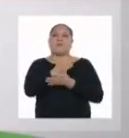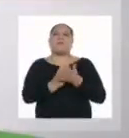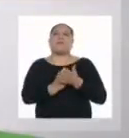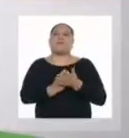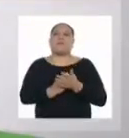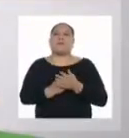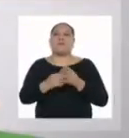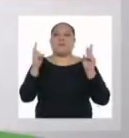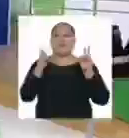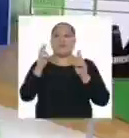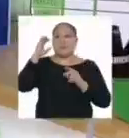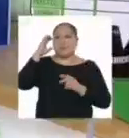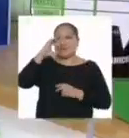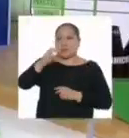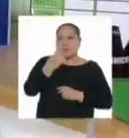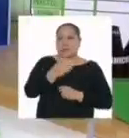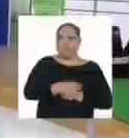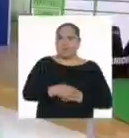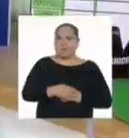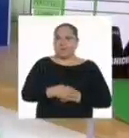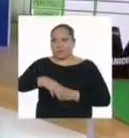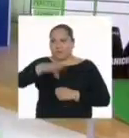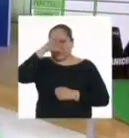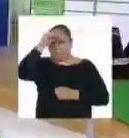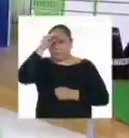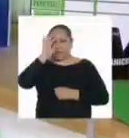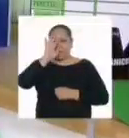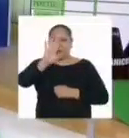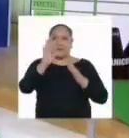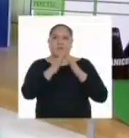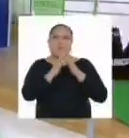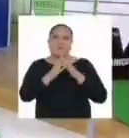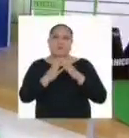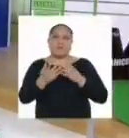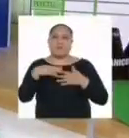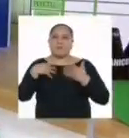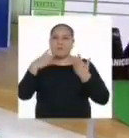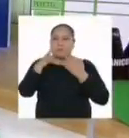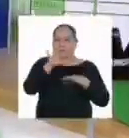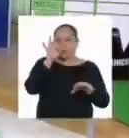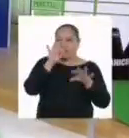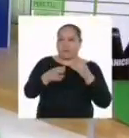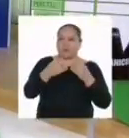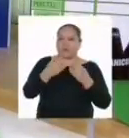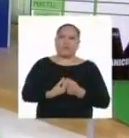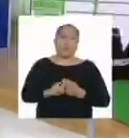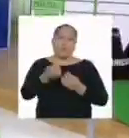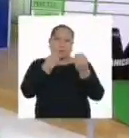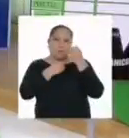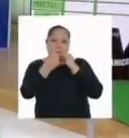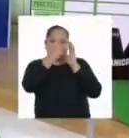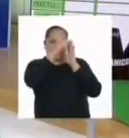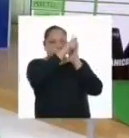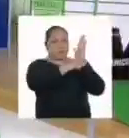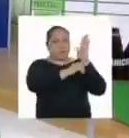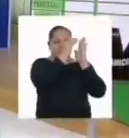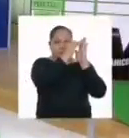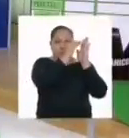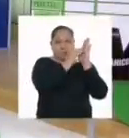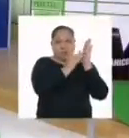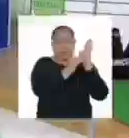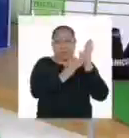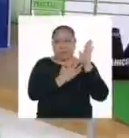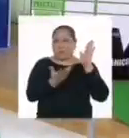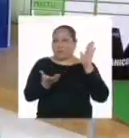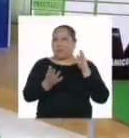vitamina C que contienen. Chicas, chicos, ustedes en casa pueden elegir aquellos alimentos que anotaron en la lista que hicimos al